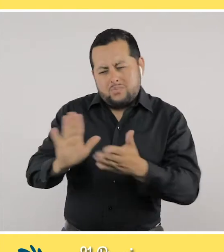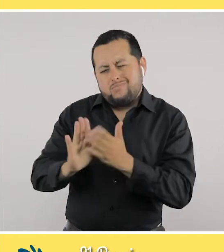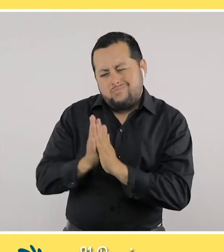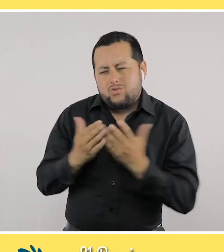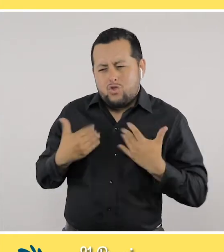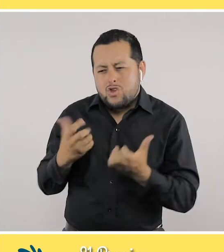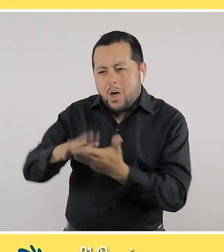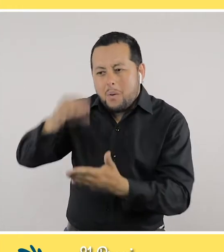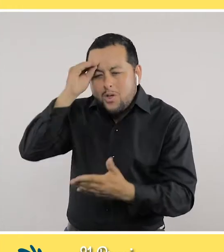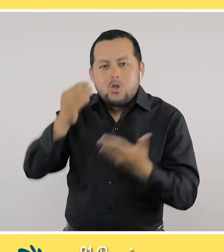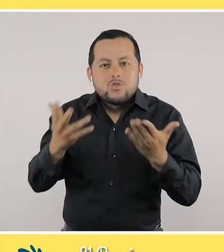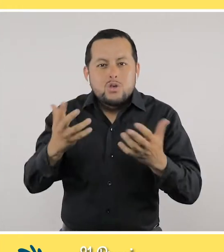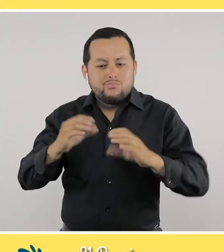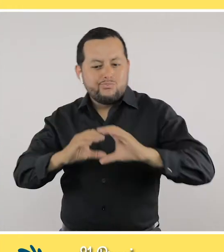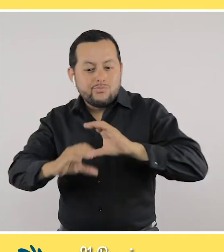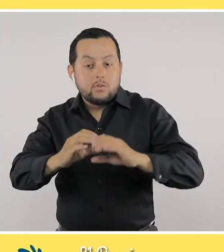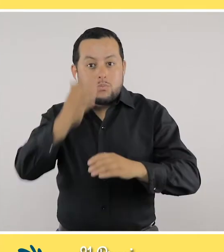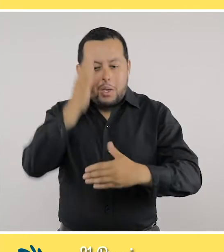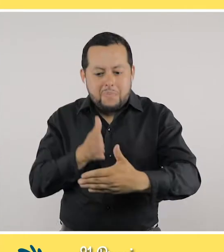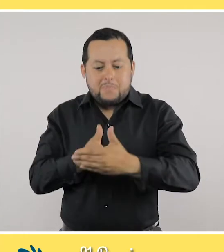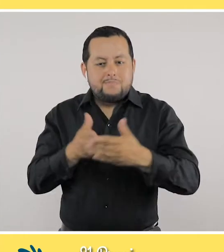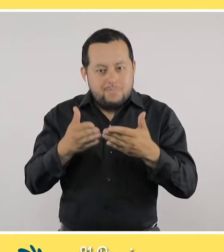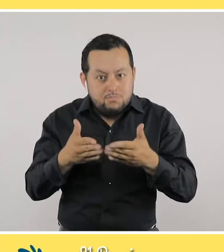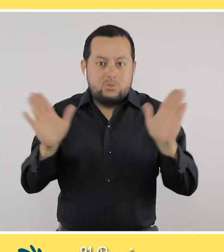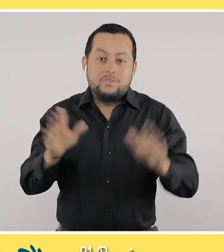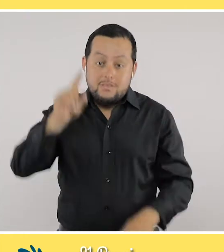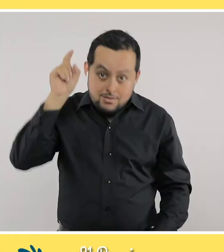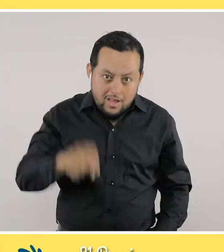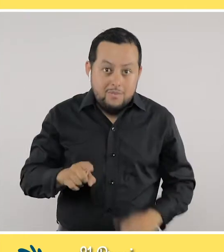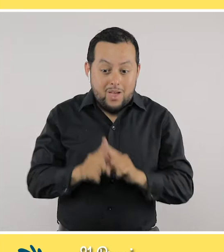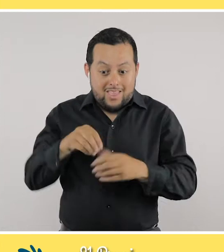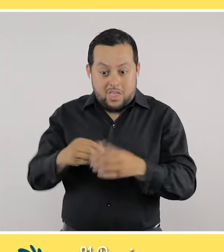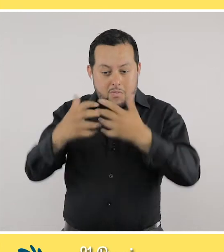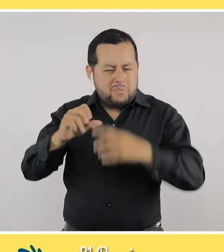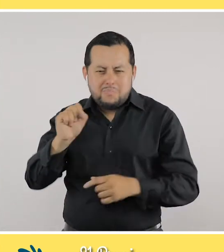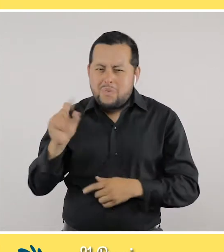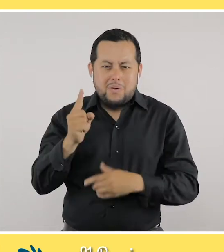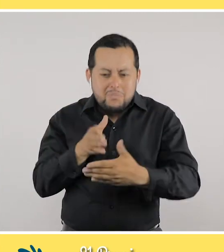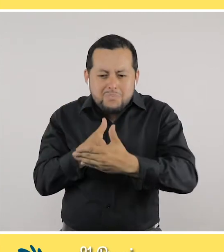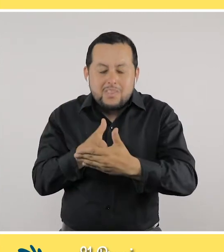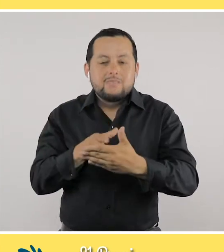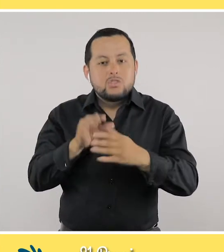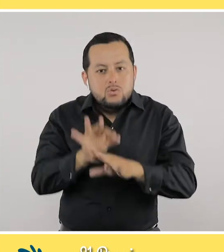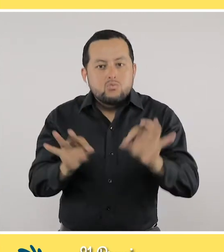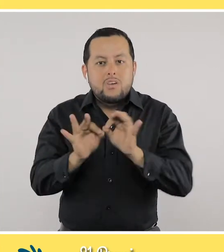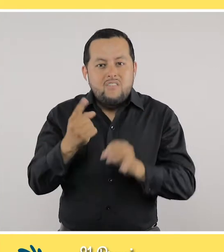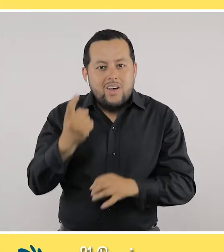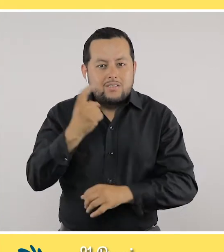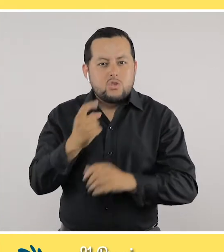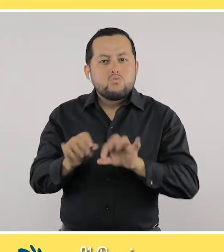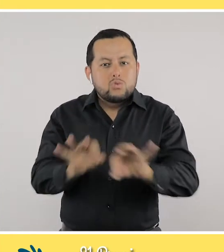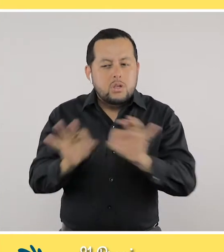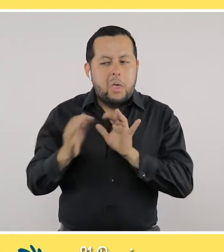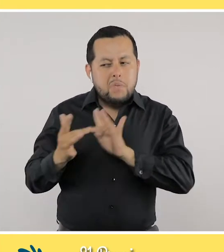yo quiero, yo quiero también, porque la barrera hay que romperla. Pero en esta empresa la primera barrera que se tiene que romper es la falta de capacidad de